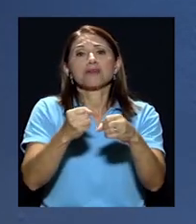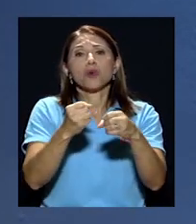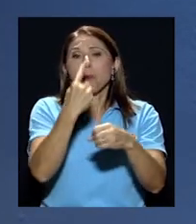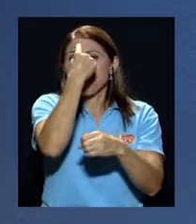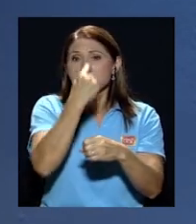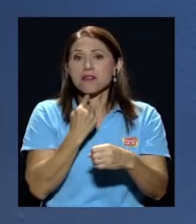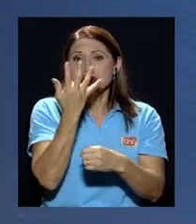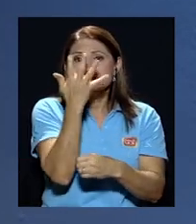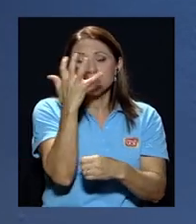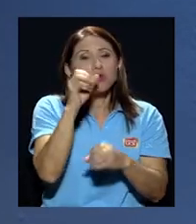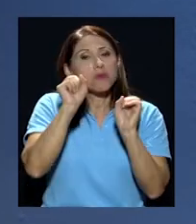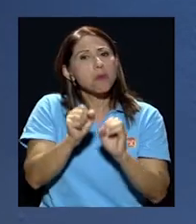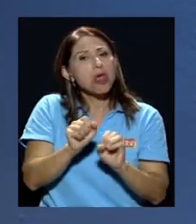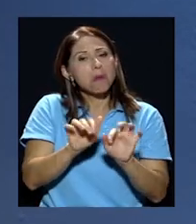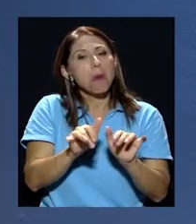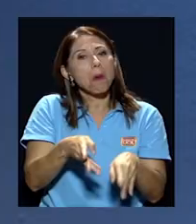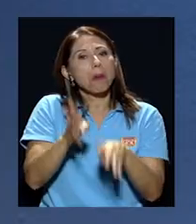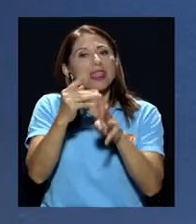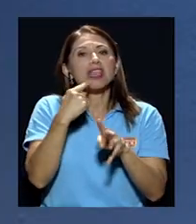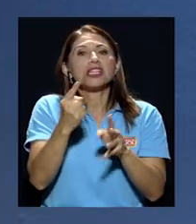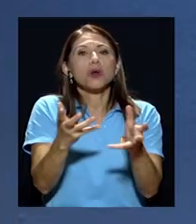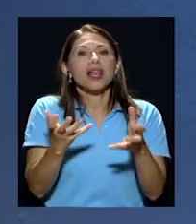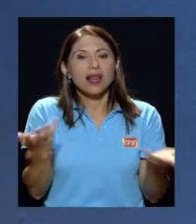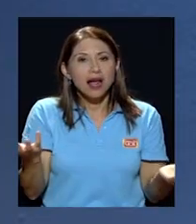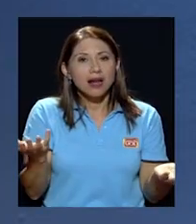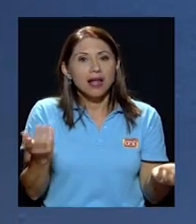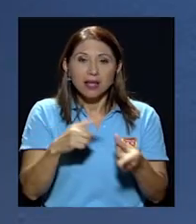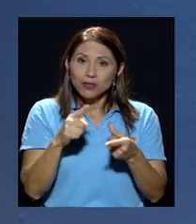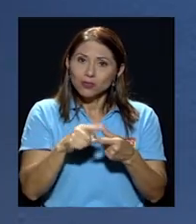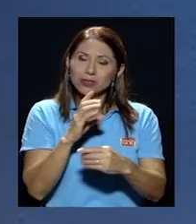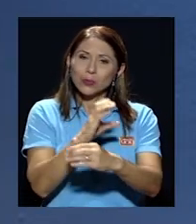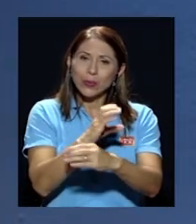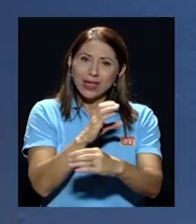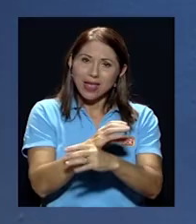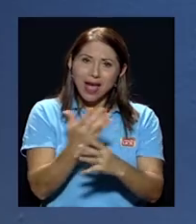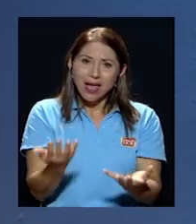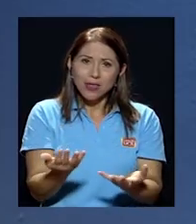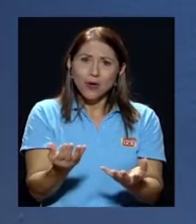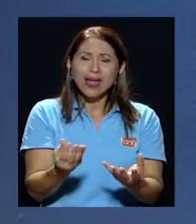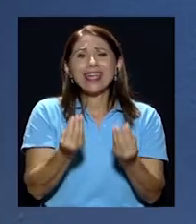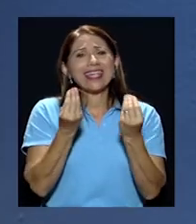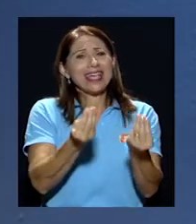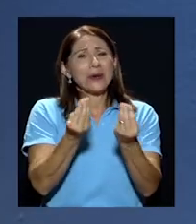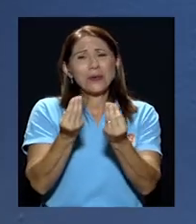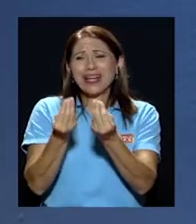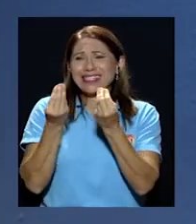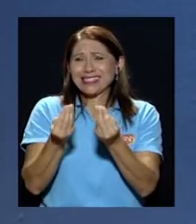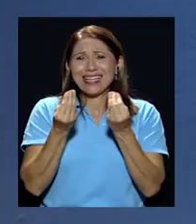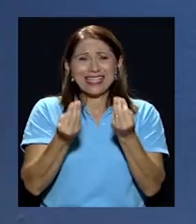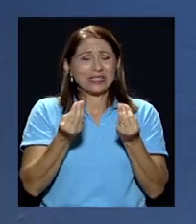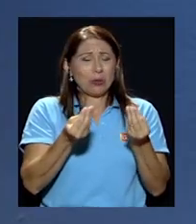y entonces en eso también cuidado que una que un exceso incontrolado